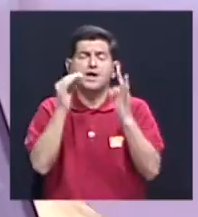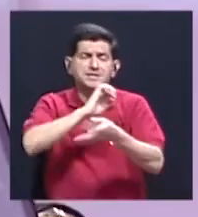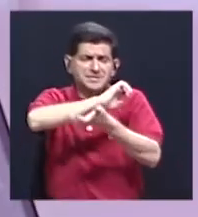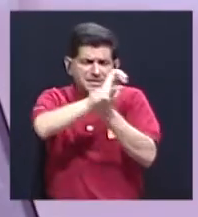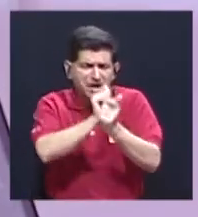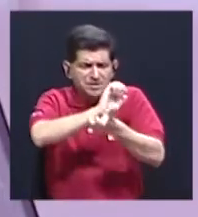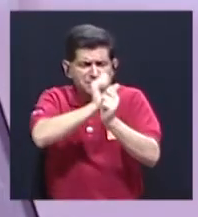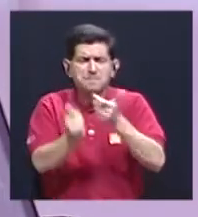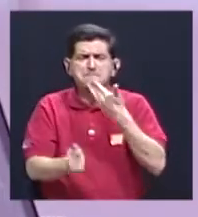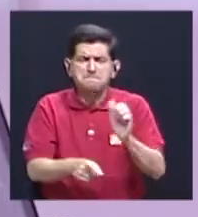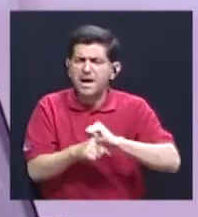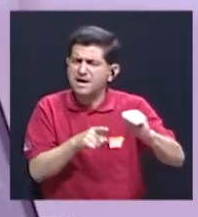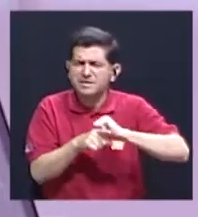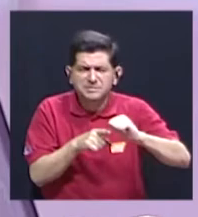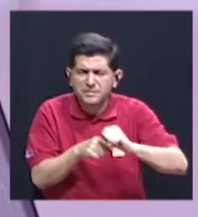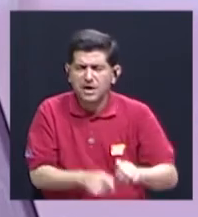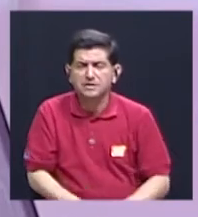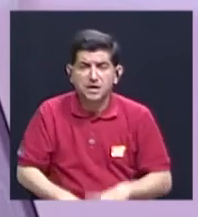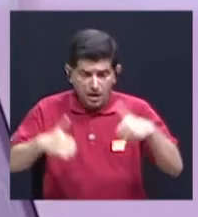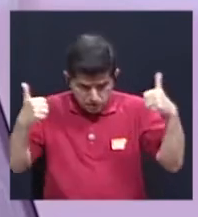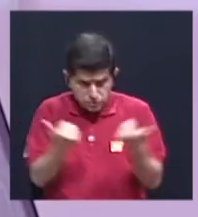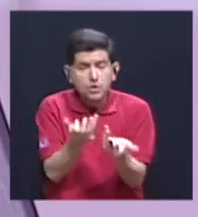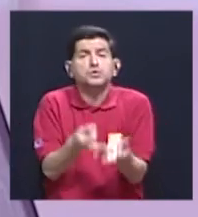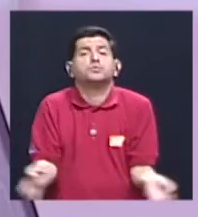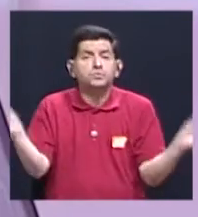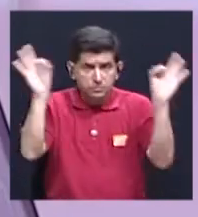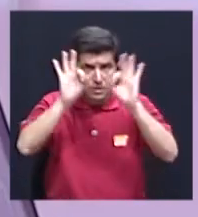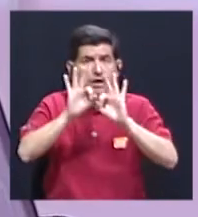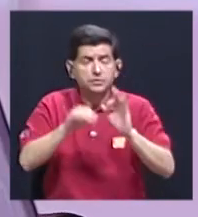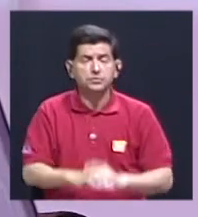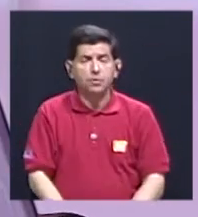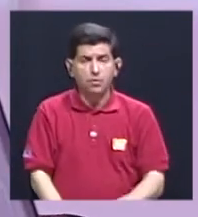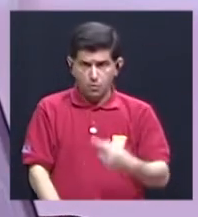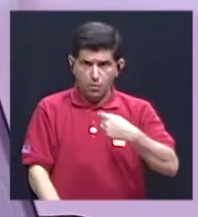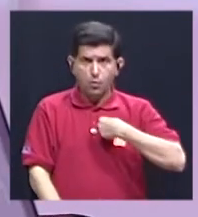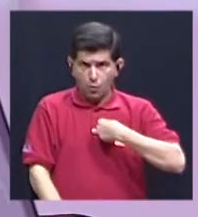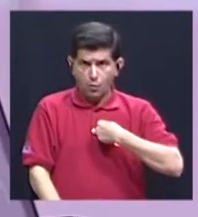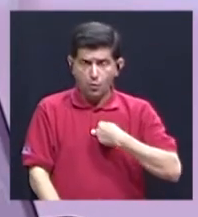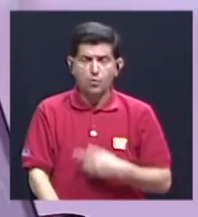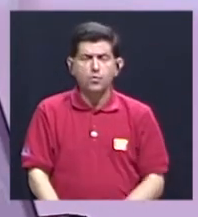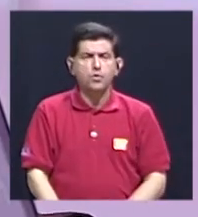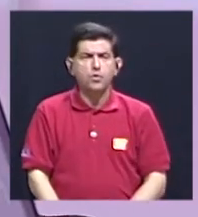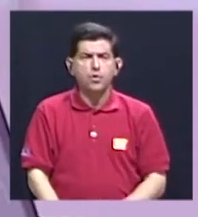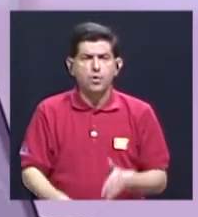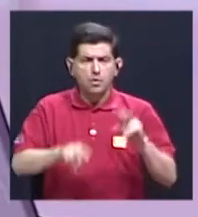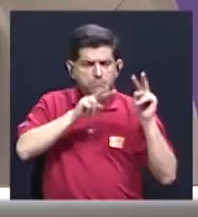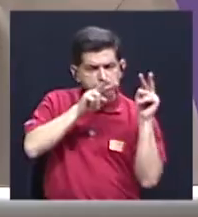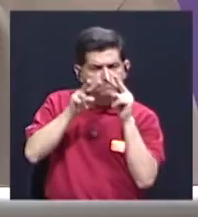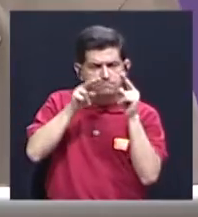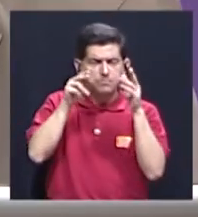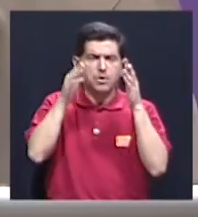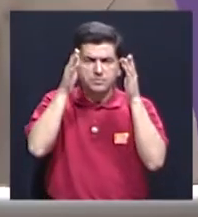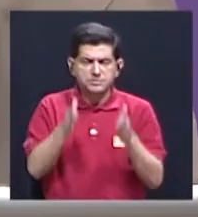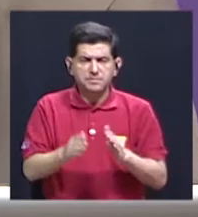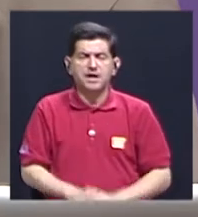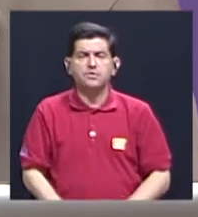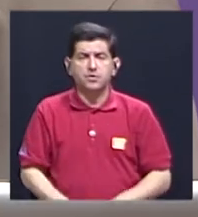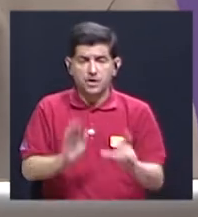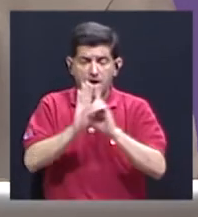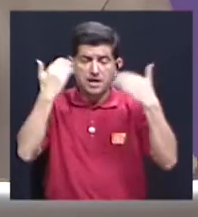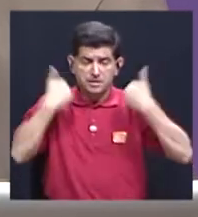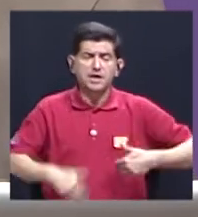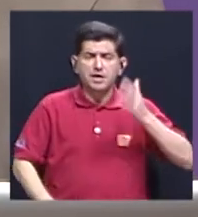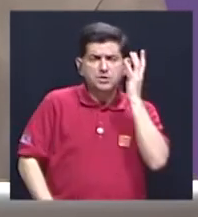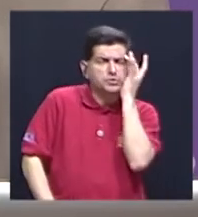transformar esas malas prácticas. Y es un gran reto. Uno como visor en temas de derechos humanos le preocupa muchísimo